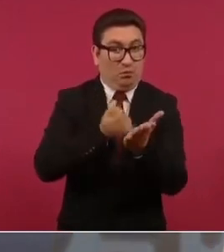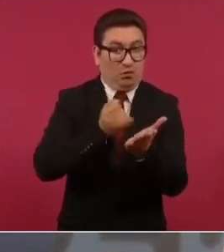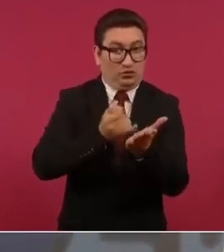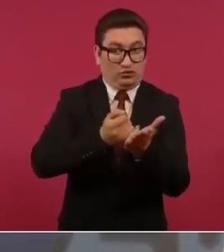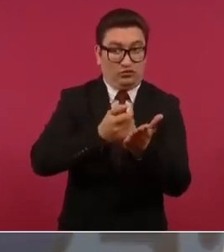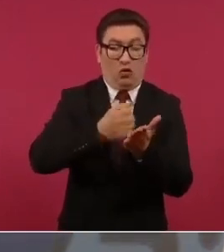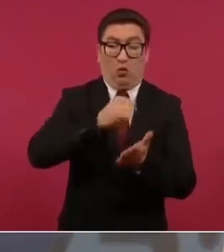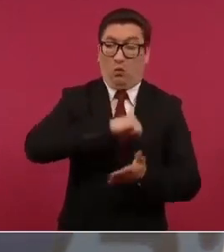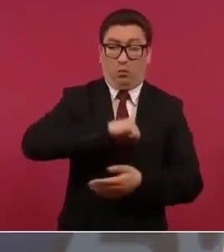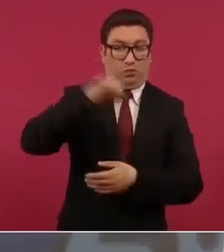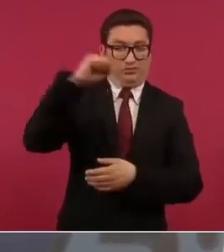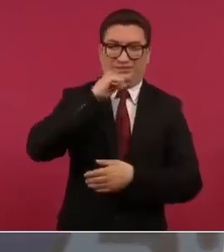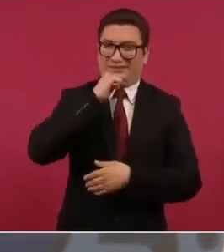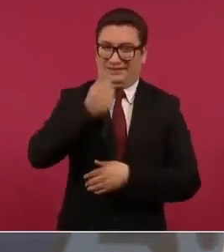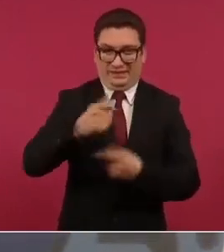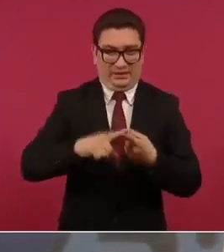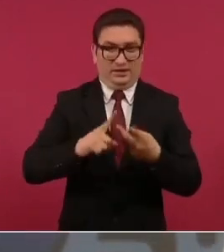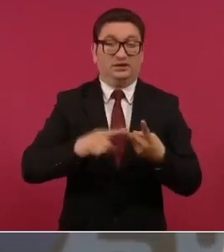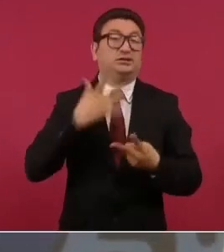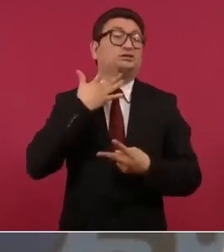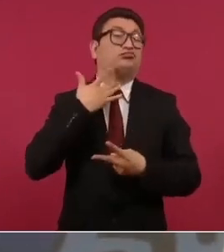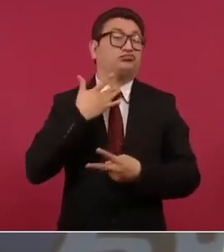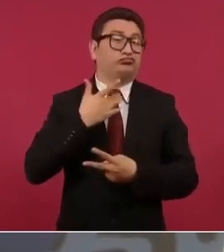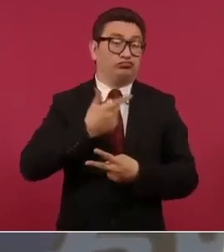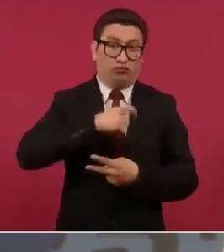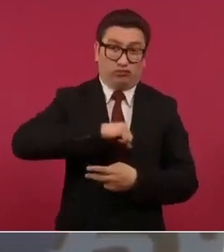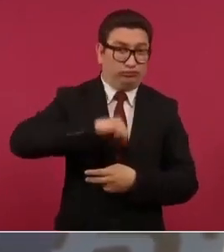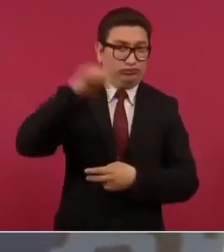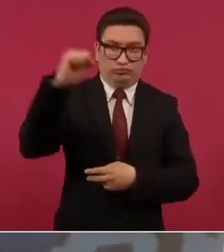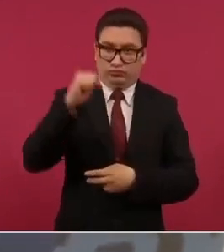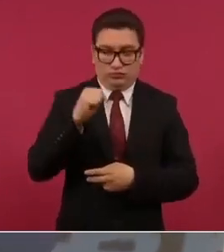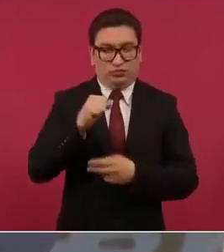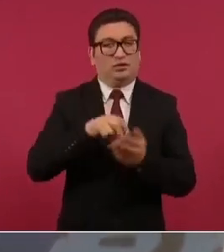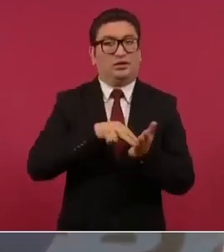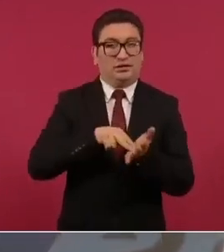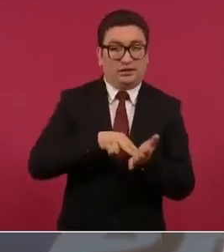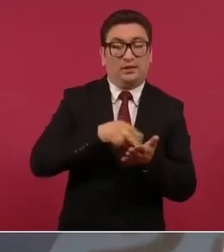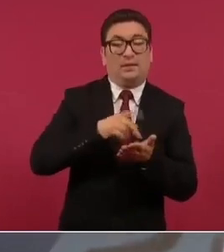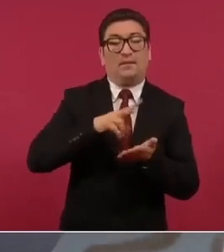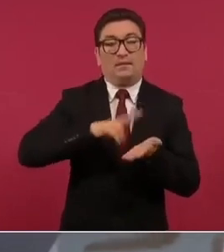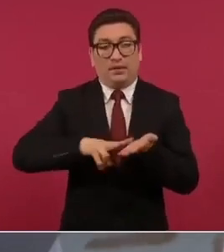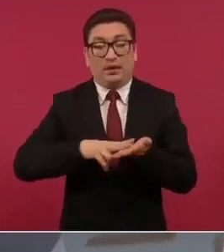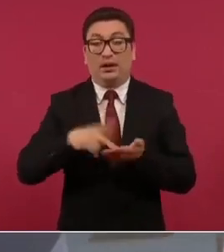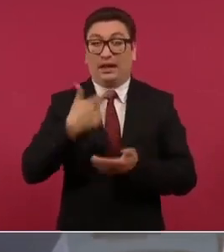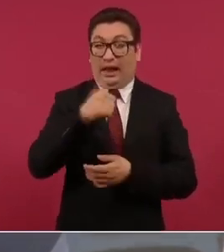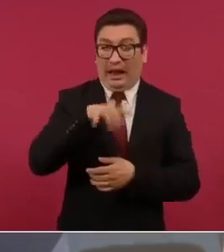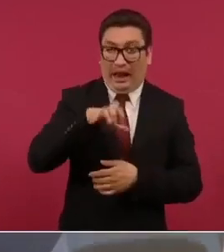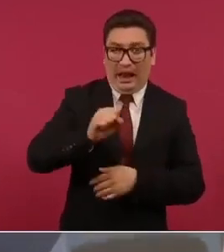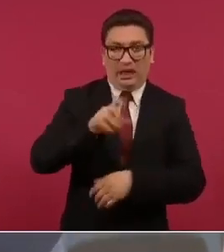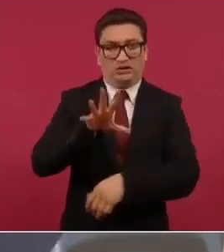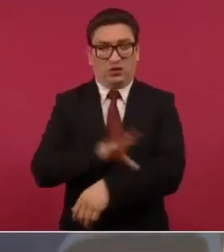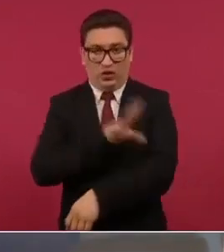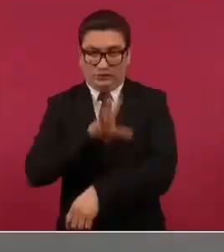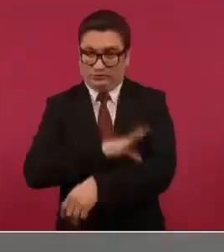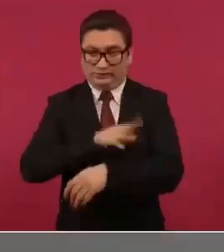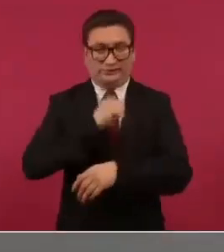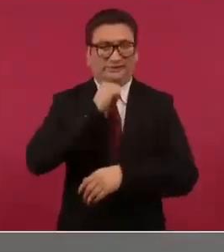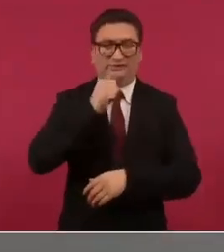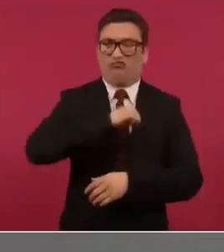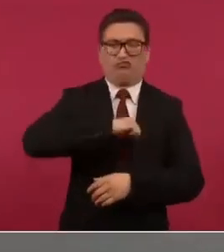las gasolinas el diésel el gas y la energía eléctrica